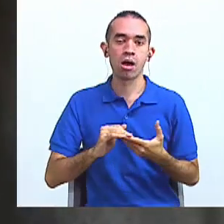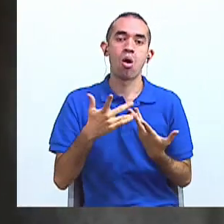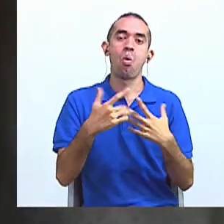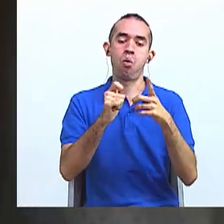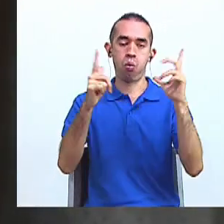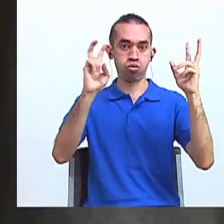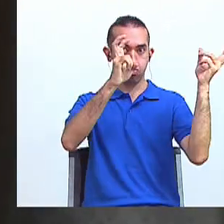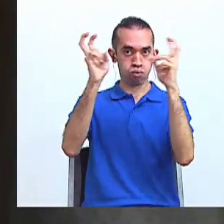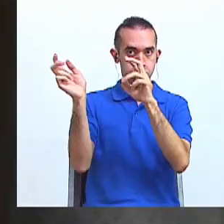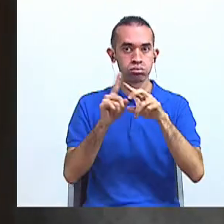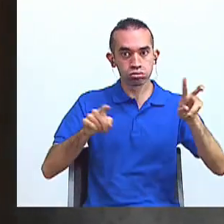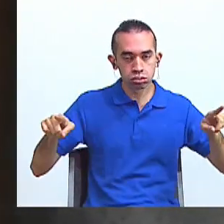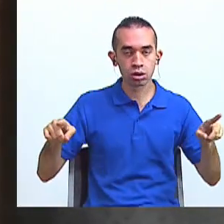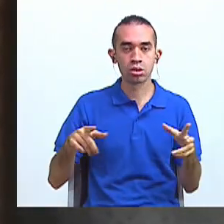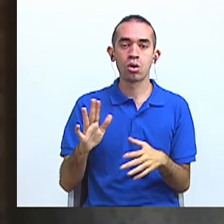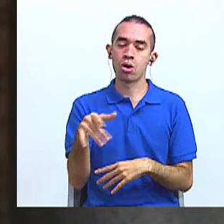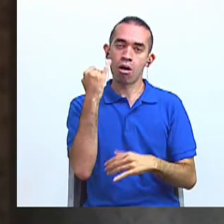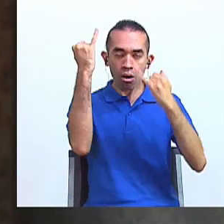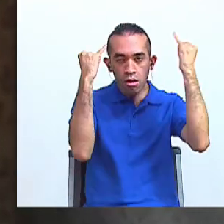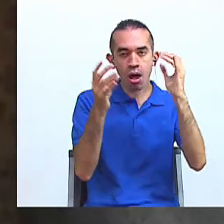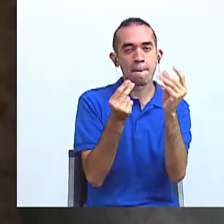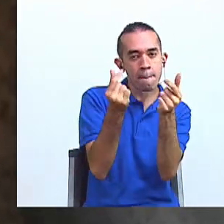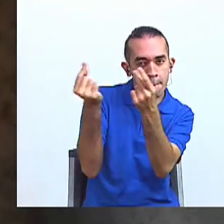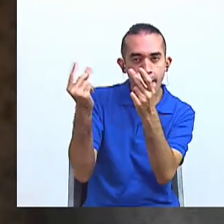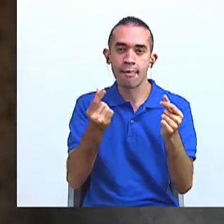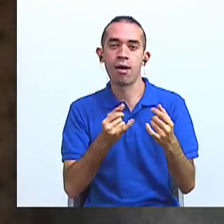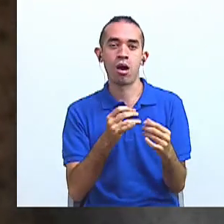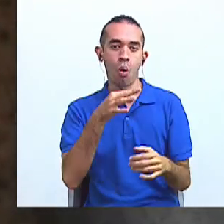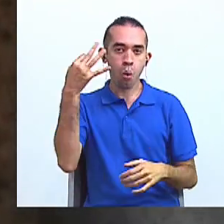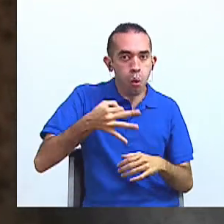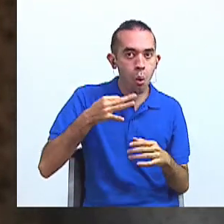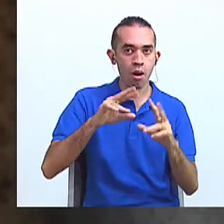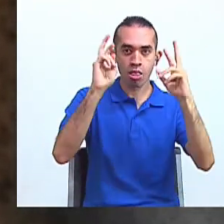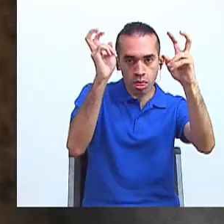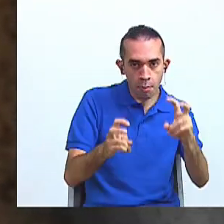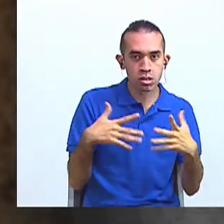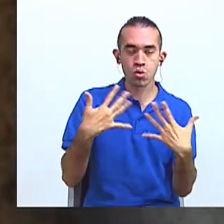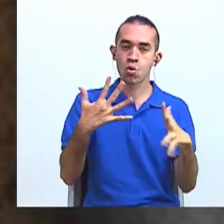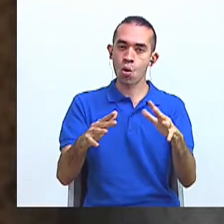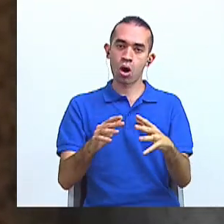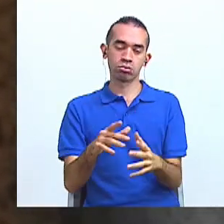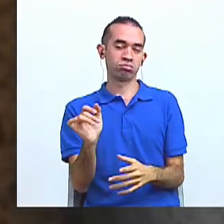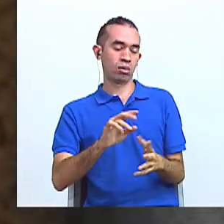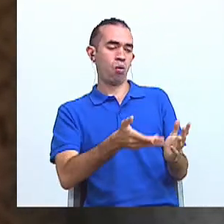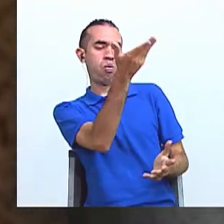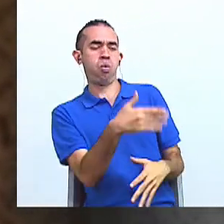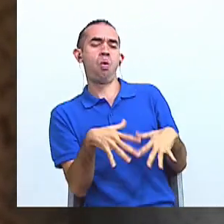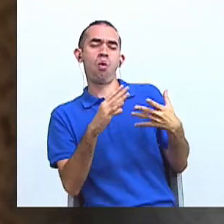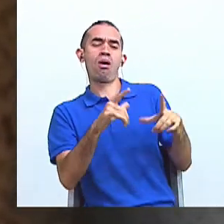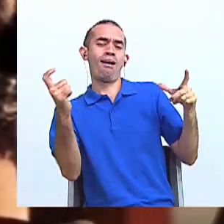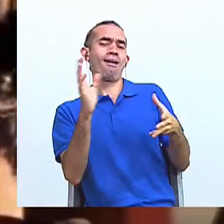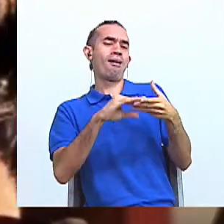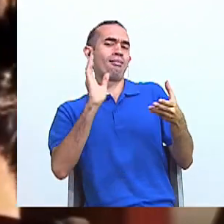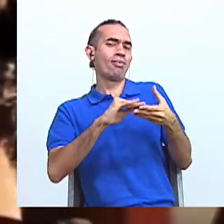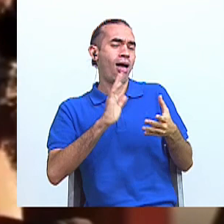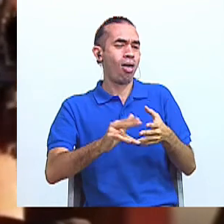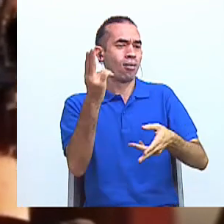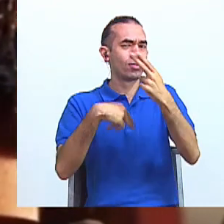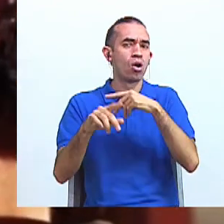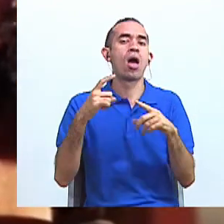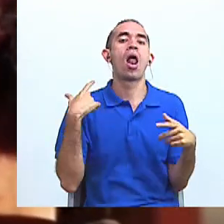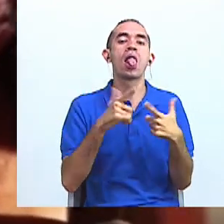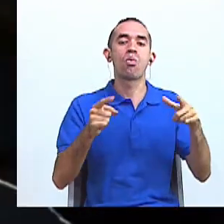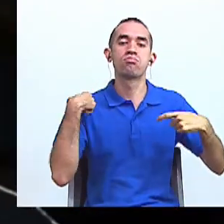Su audacia en los planteamientos y originalidad de temas lo posicionaría como uno de los grandes contadores de historias en lengua española. Siempre